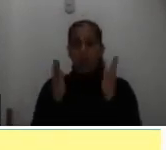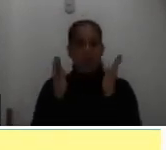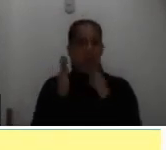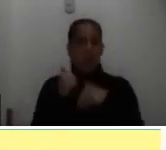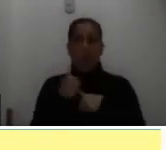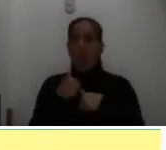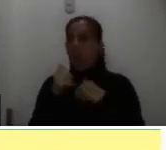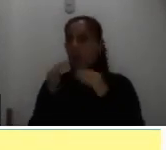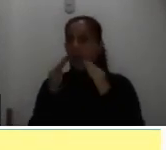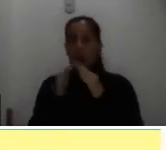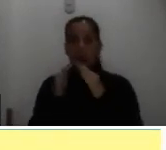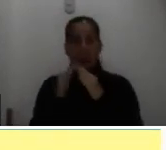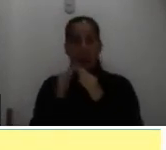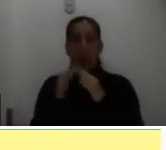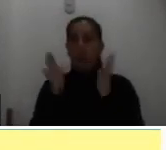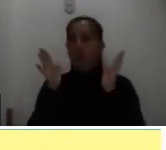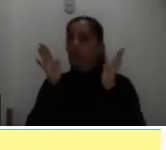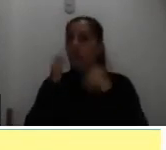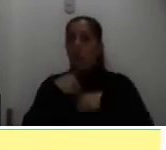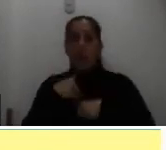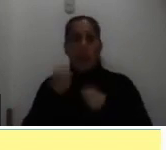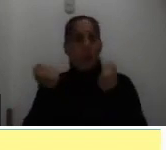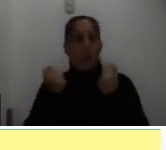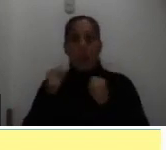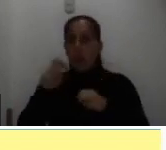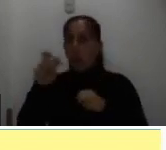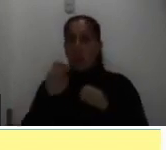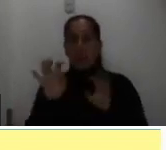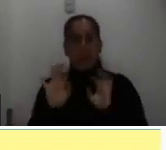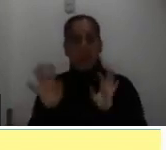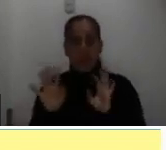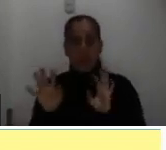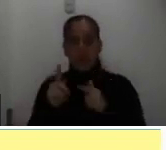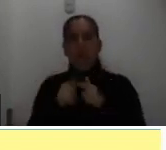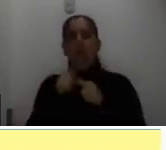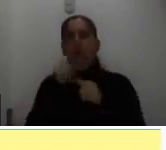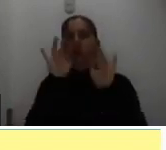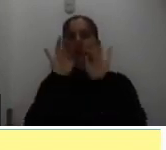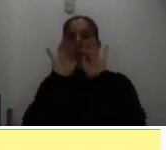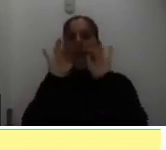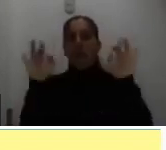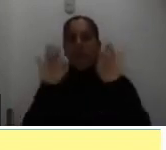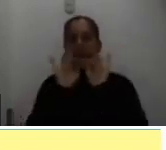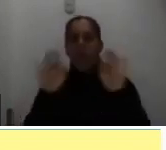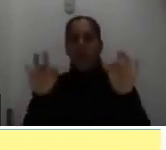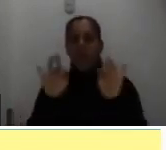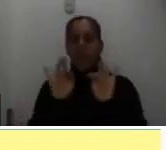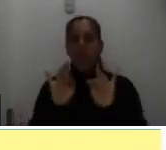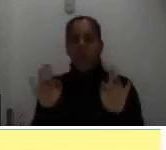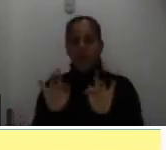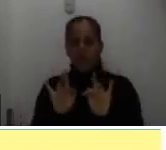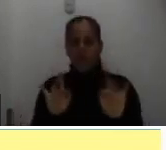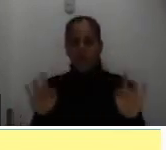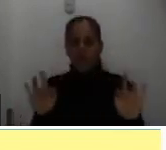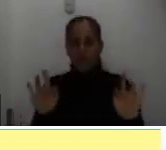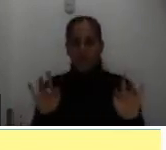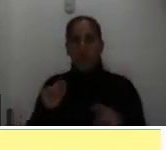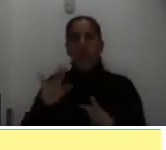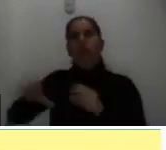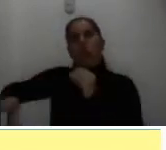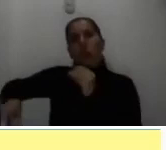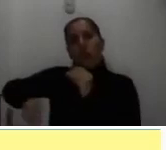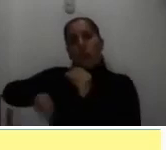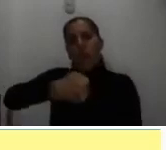propiedades o bien no hay ningún tipo de transporte nada más dejan la información en blanco y le dan guardar